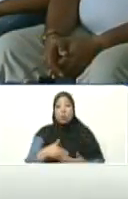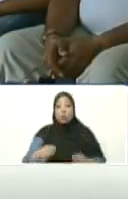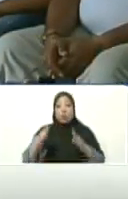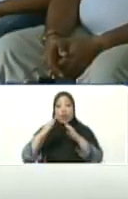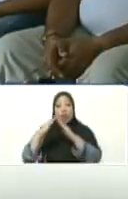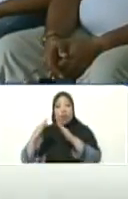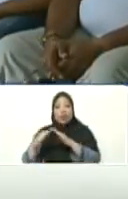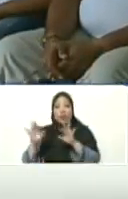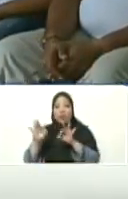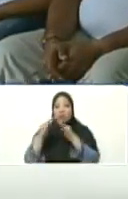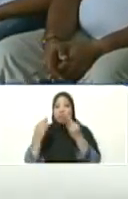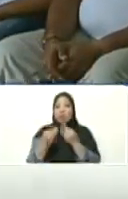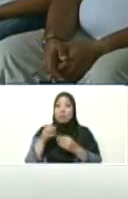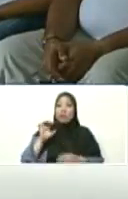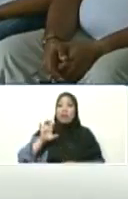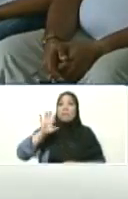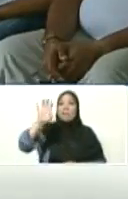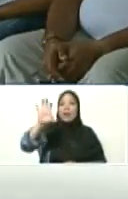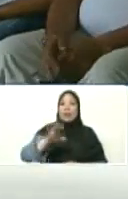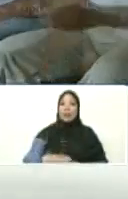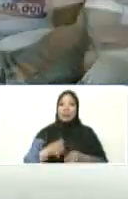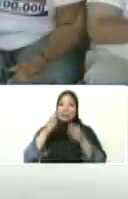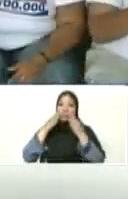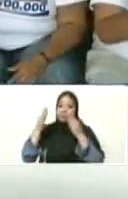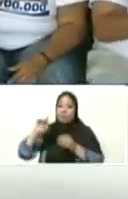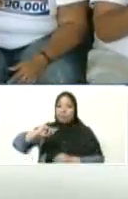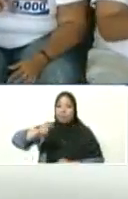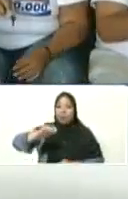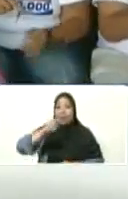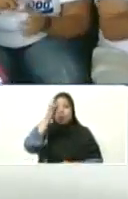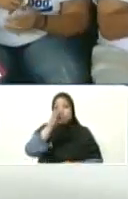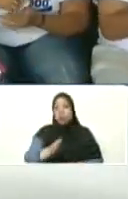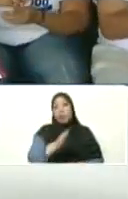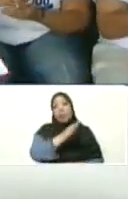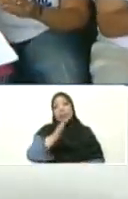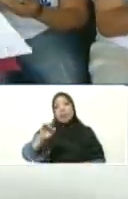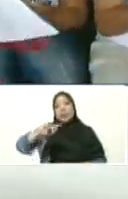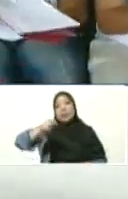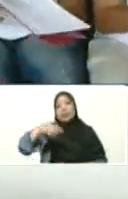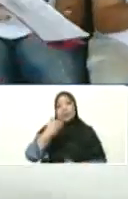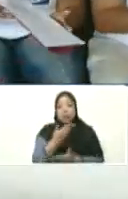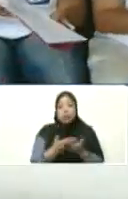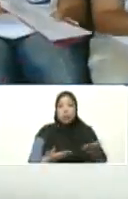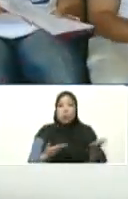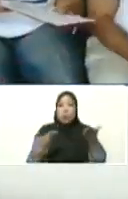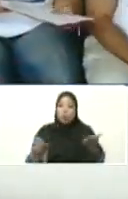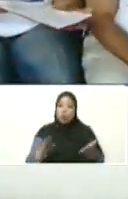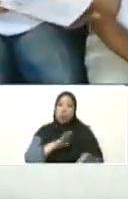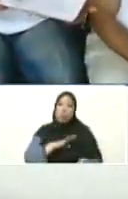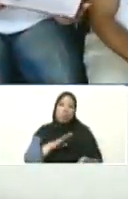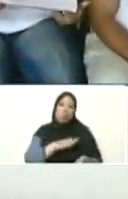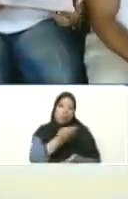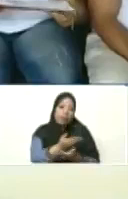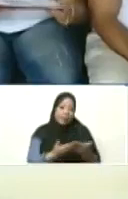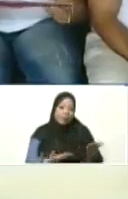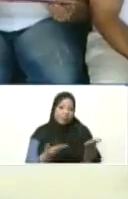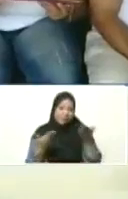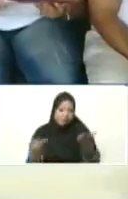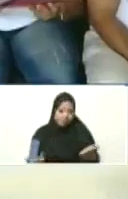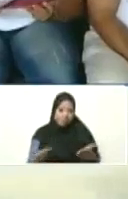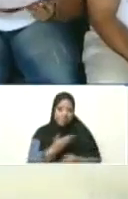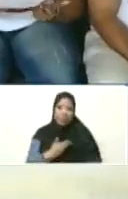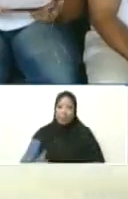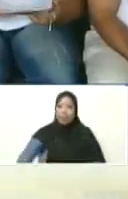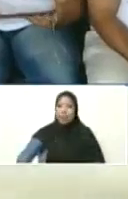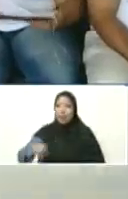a la familia Padilla, Márquez, sus bendiciones, su título de propiedad de esta vivienda, presidente,